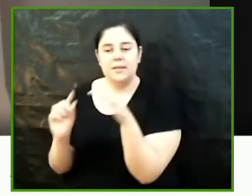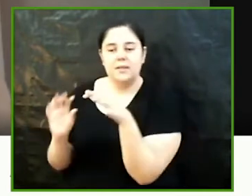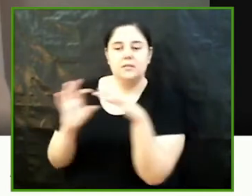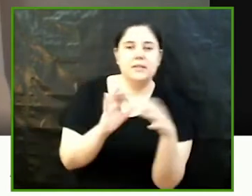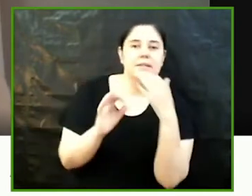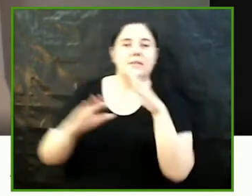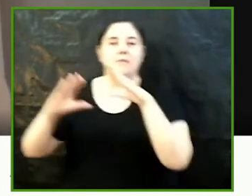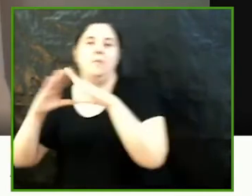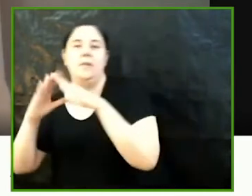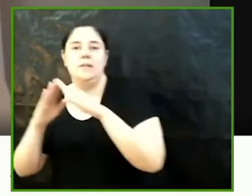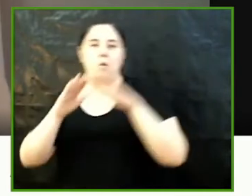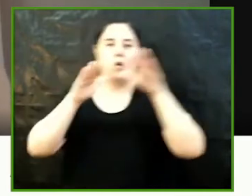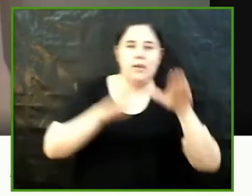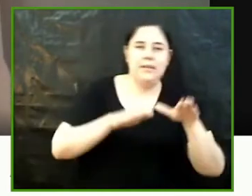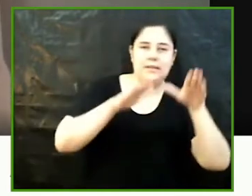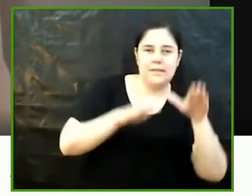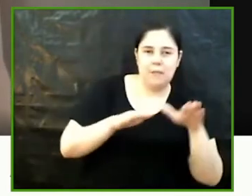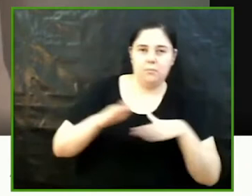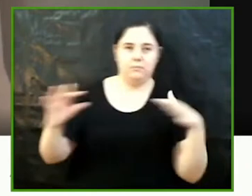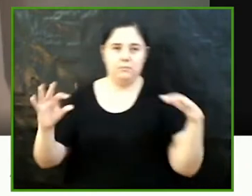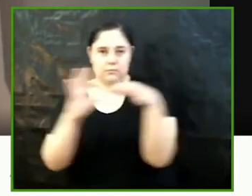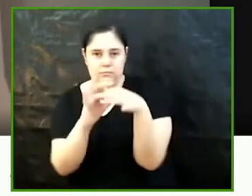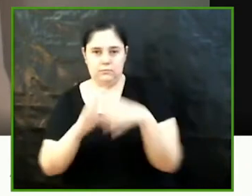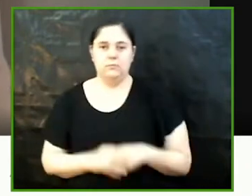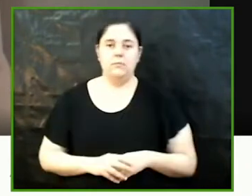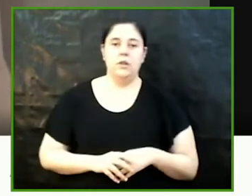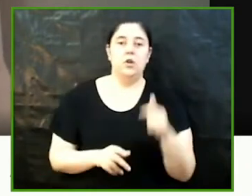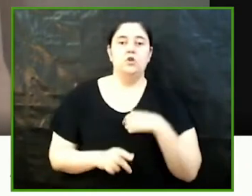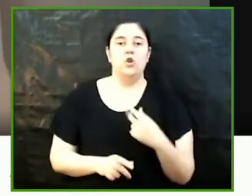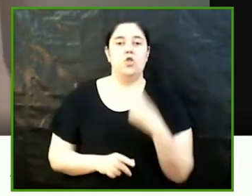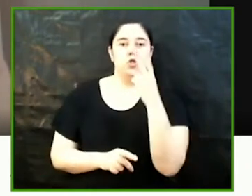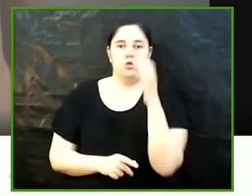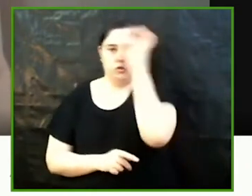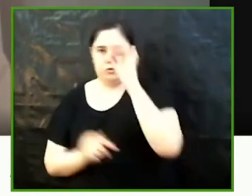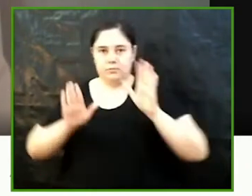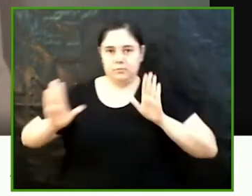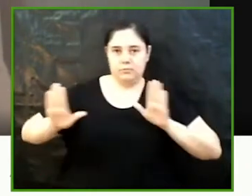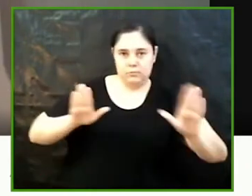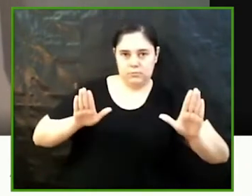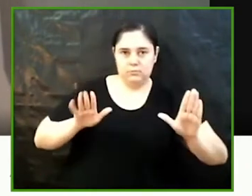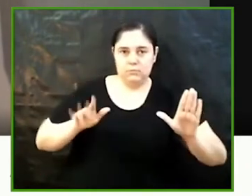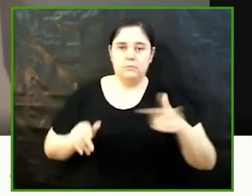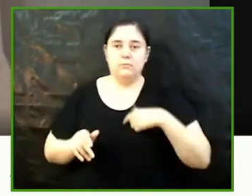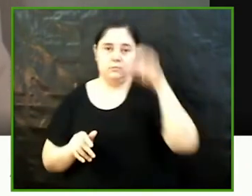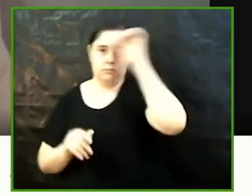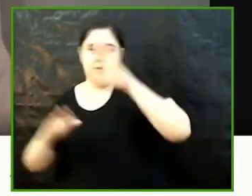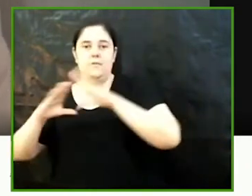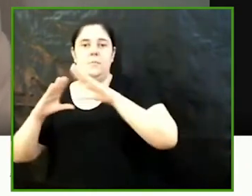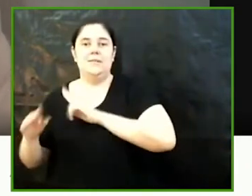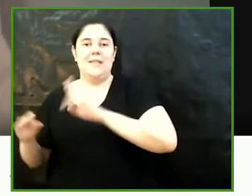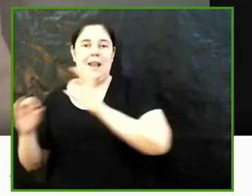Para abordar esta relación he diferenciado entre dos posturas Por una parte la postura de las feministas laicas